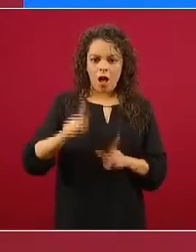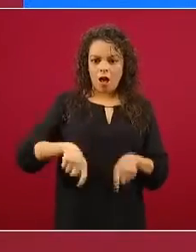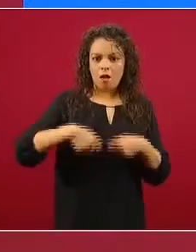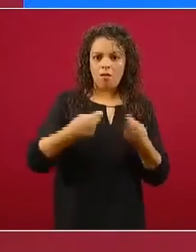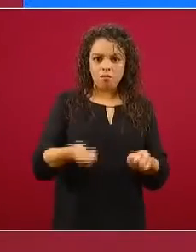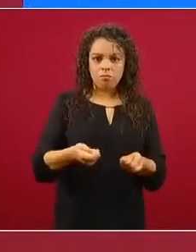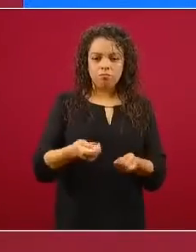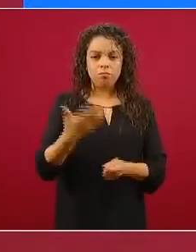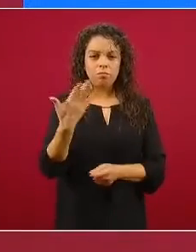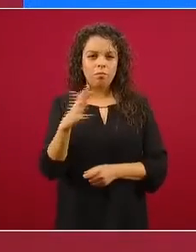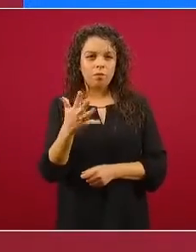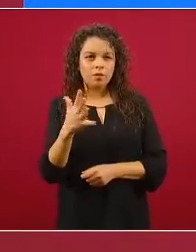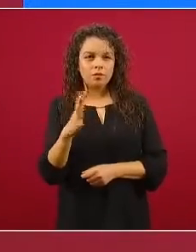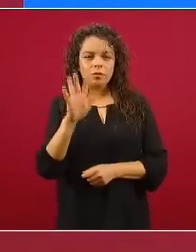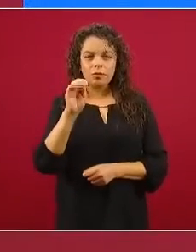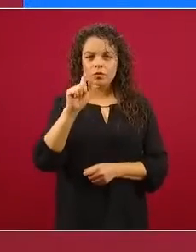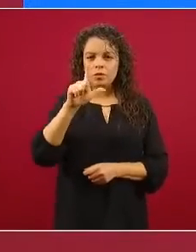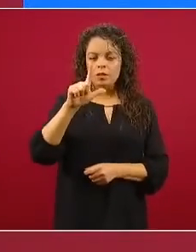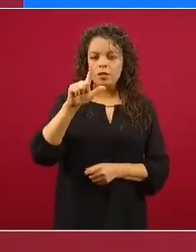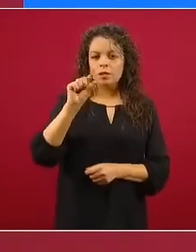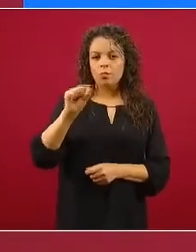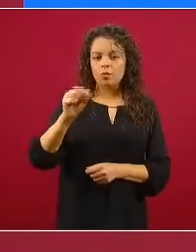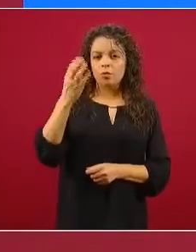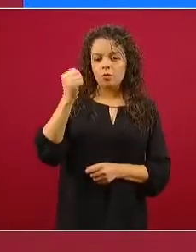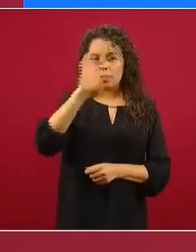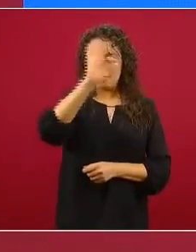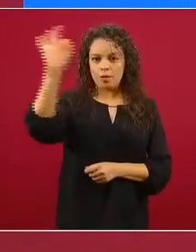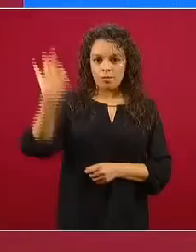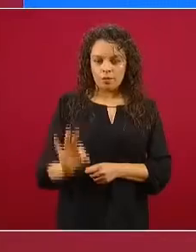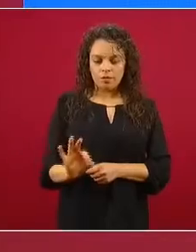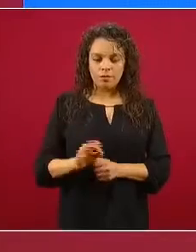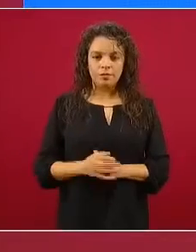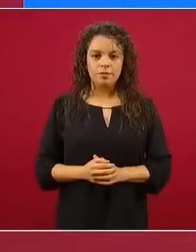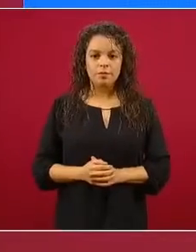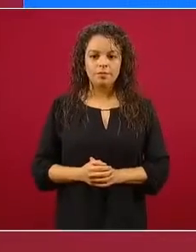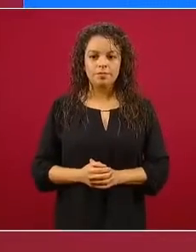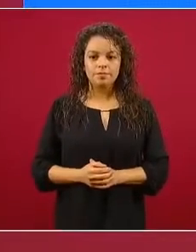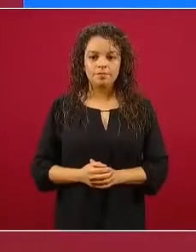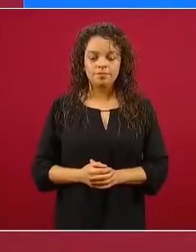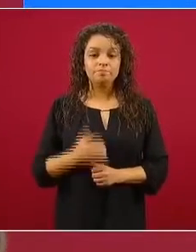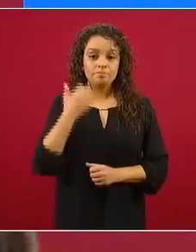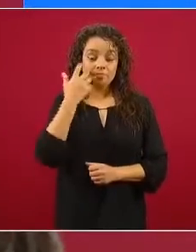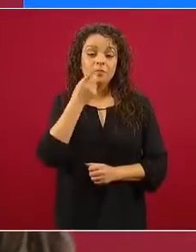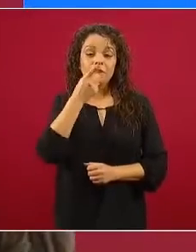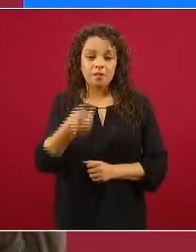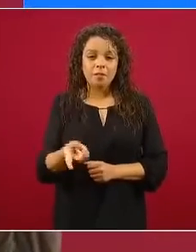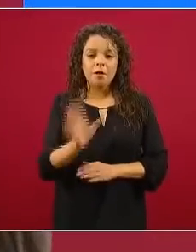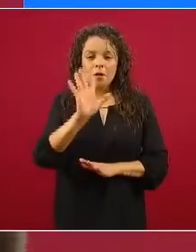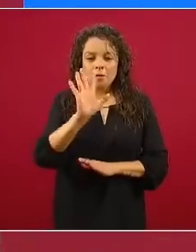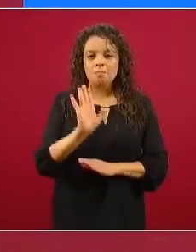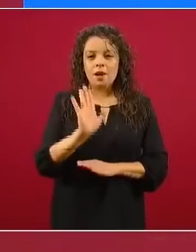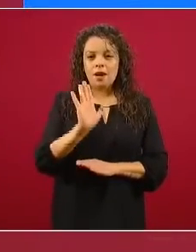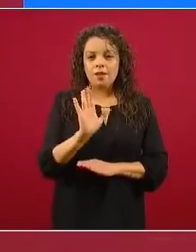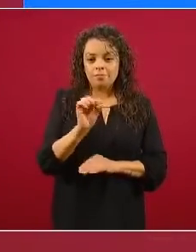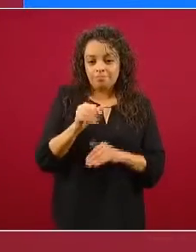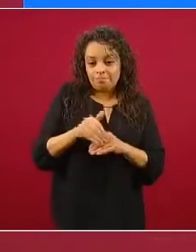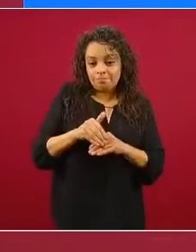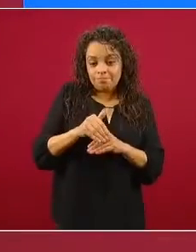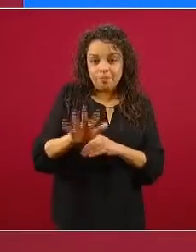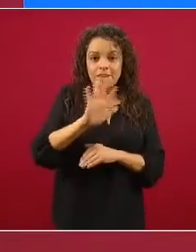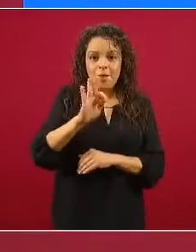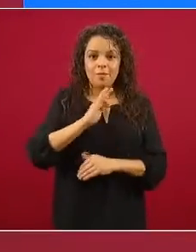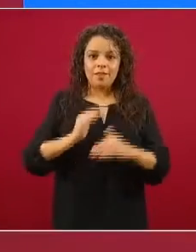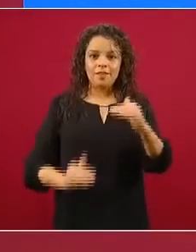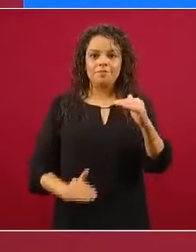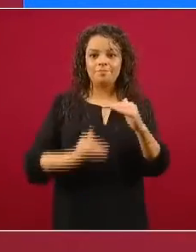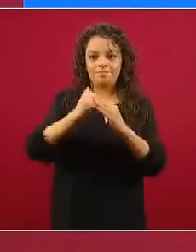87.9 por ciento, es decir, estamos muy cerca de que alcancen el número de distribución y